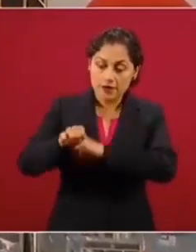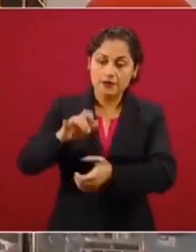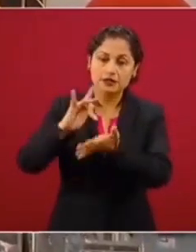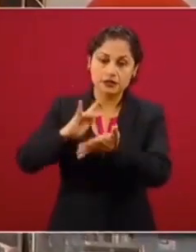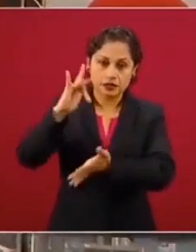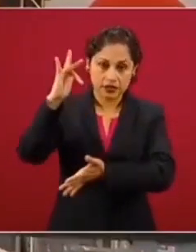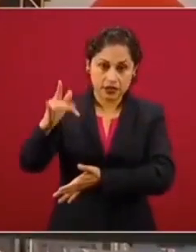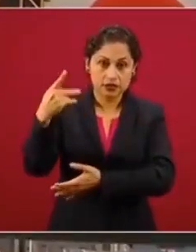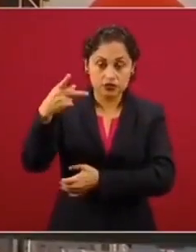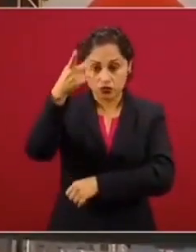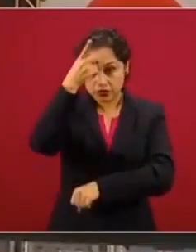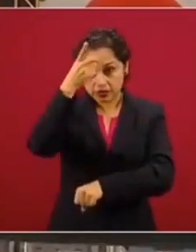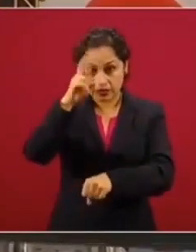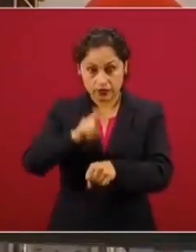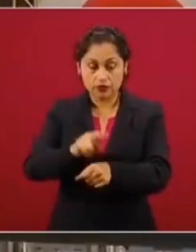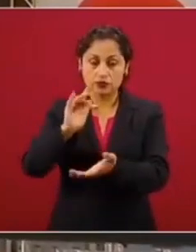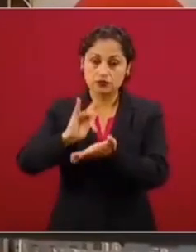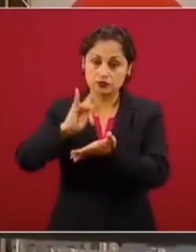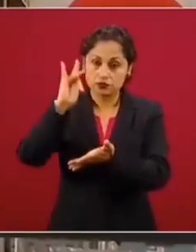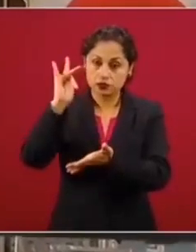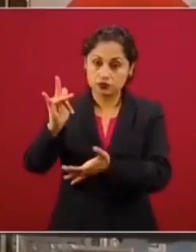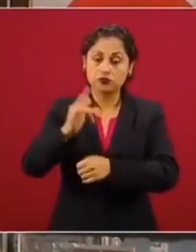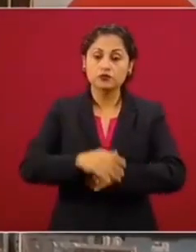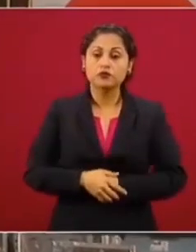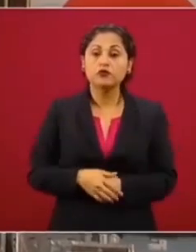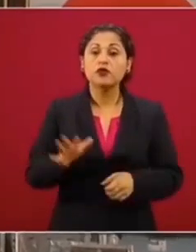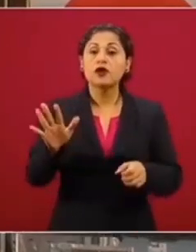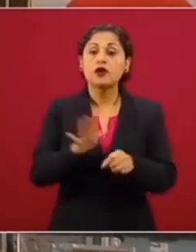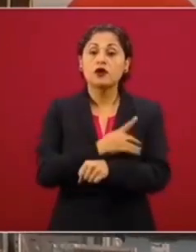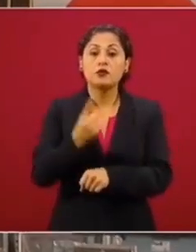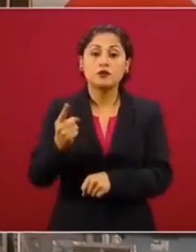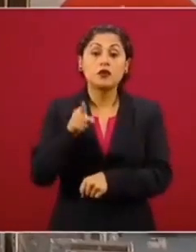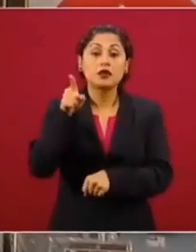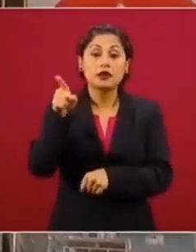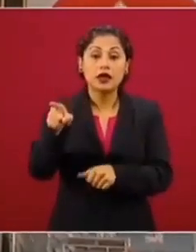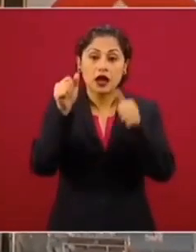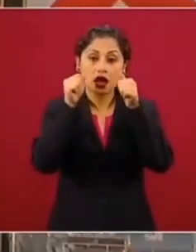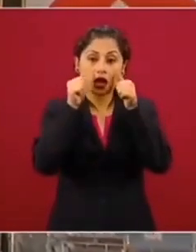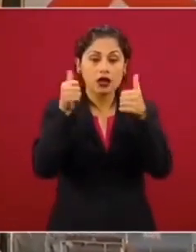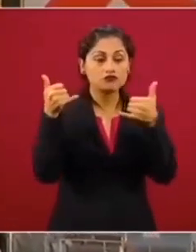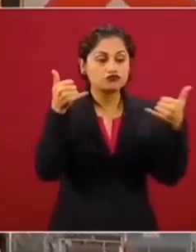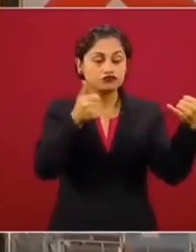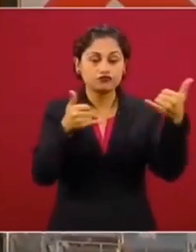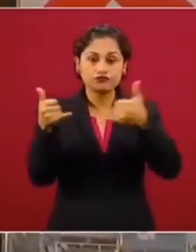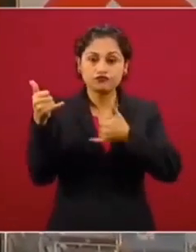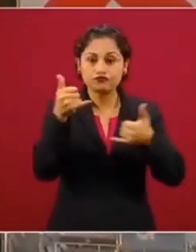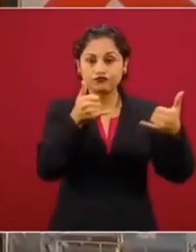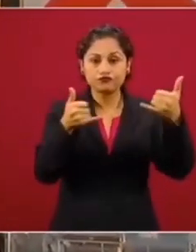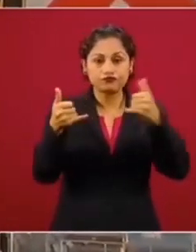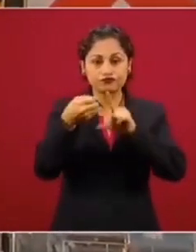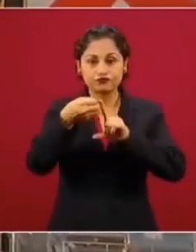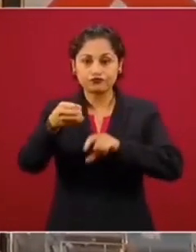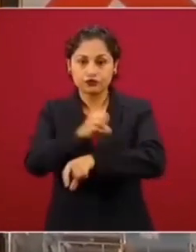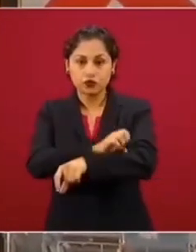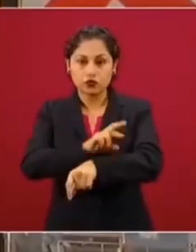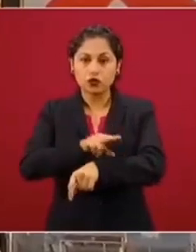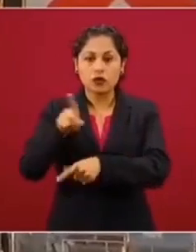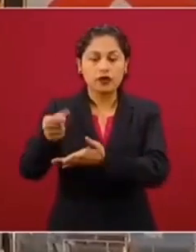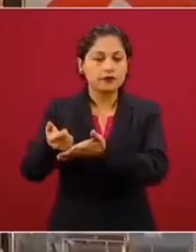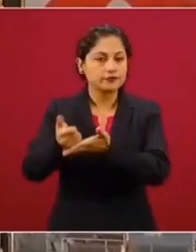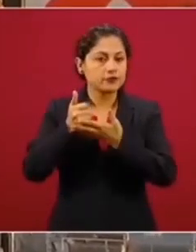su director, porque personalmente estuvo al tanto y nos ha auxiliado enormemente.